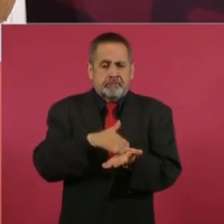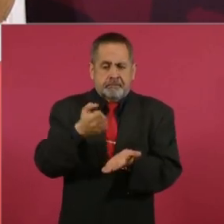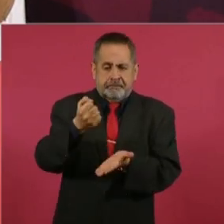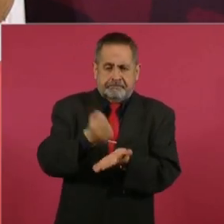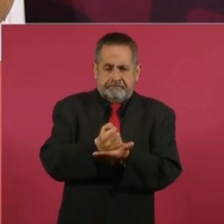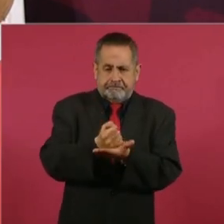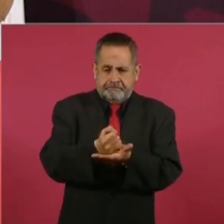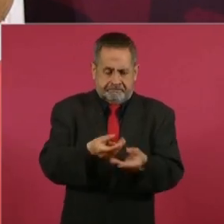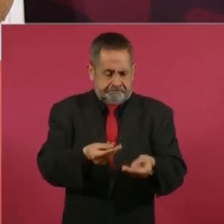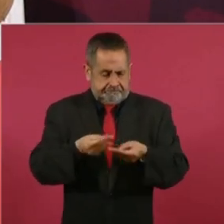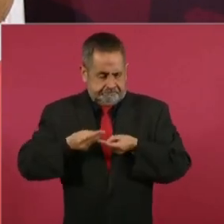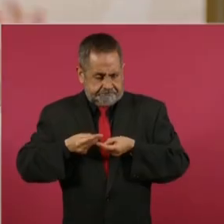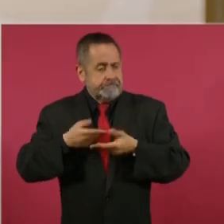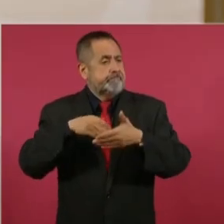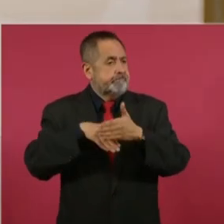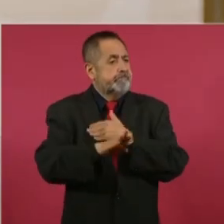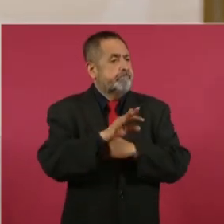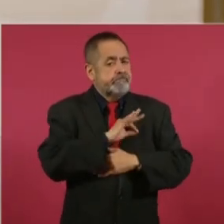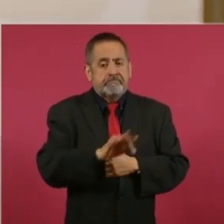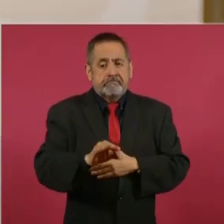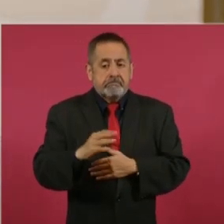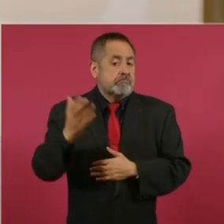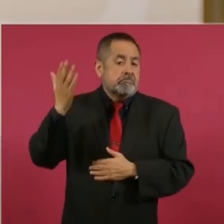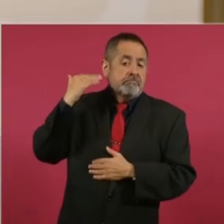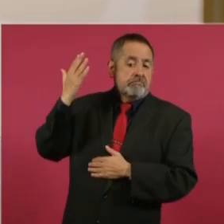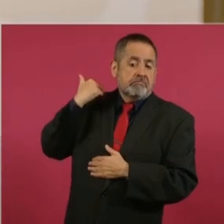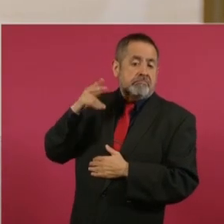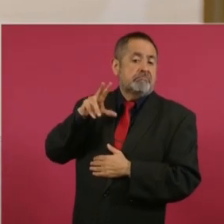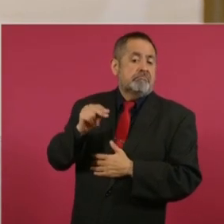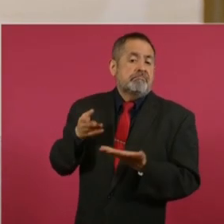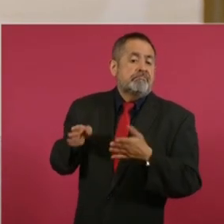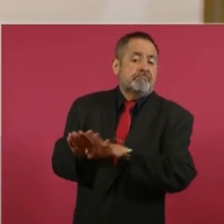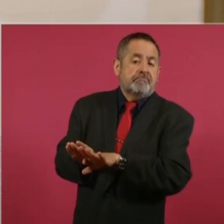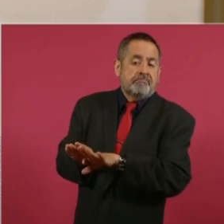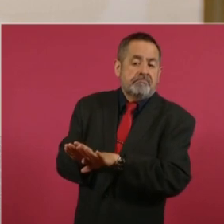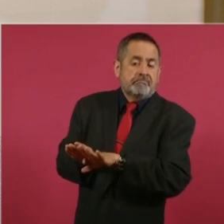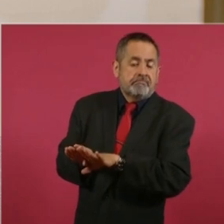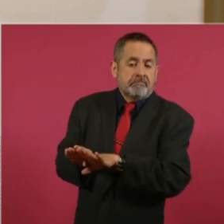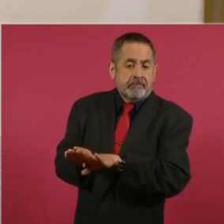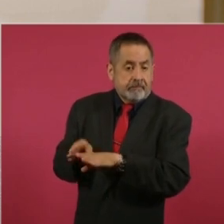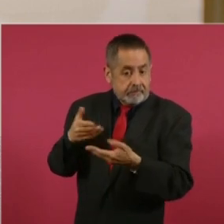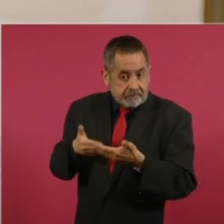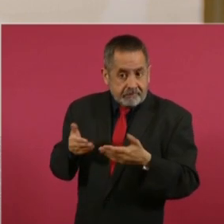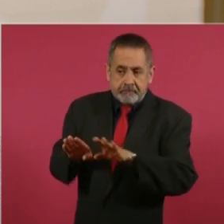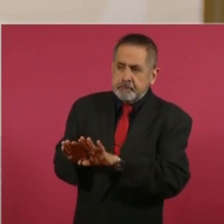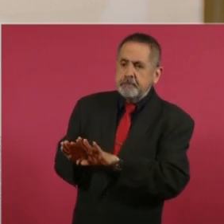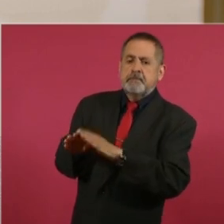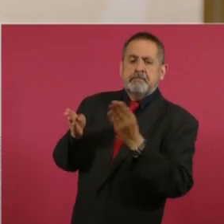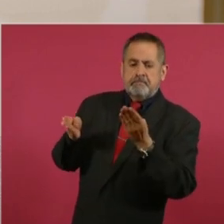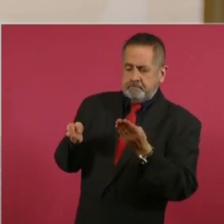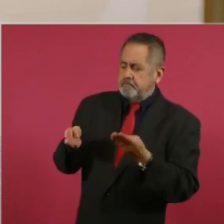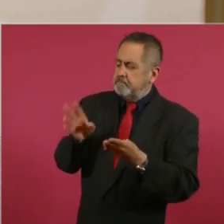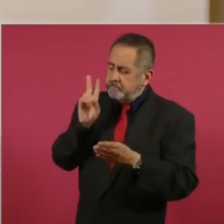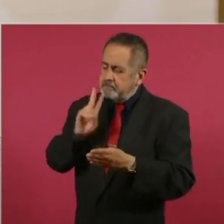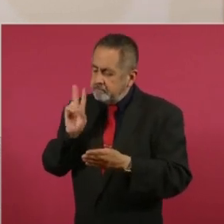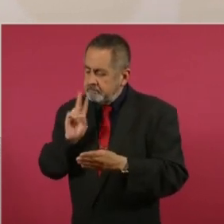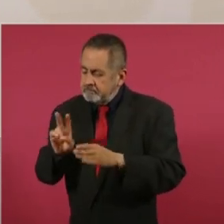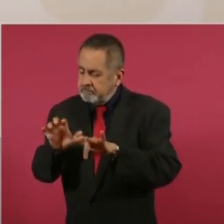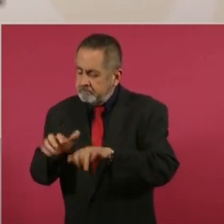a Estados Unidos. Eso no existía, eso no existía. Claro,